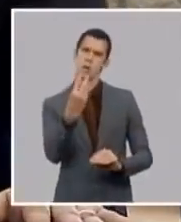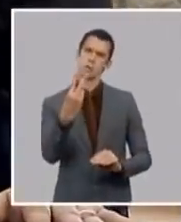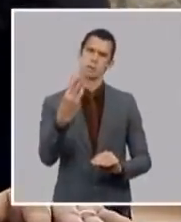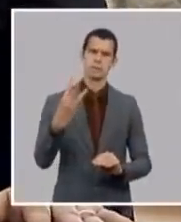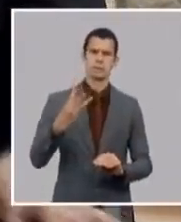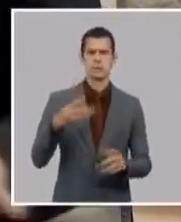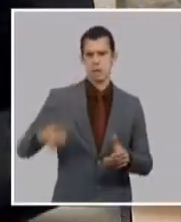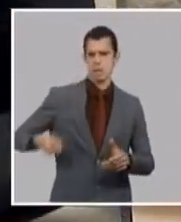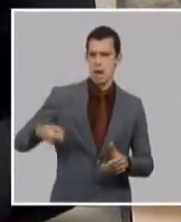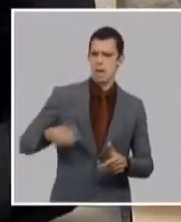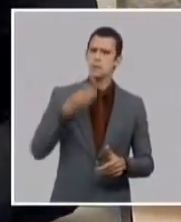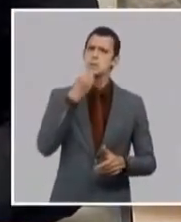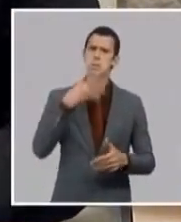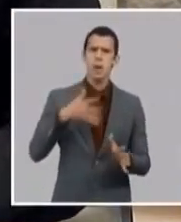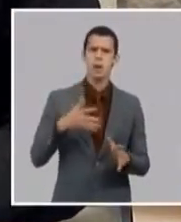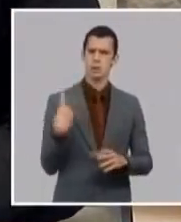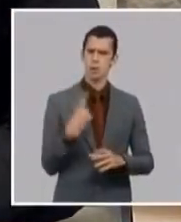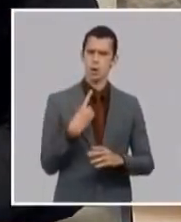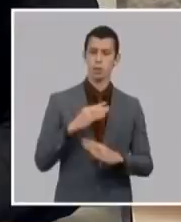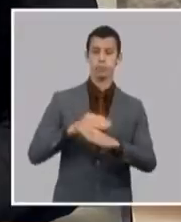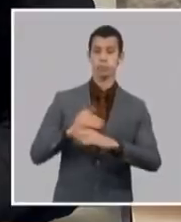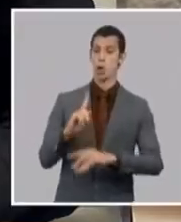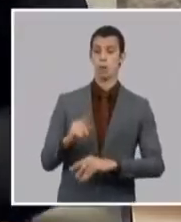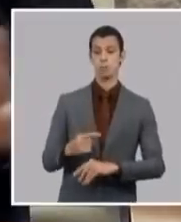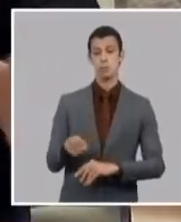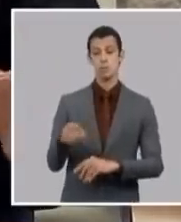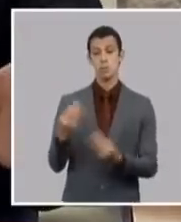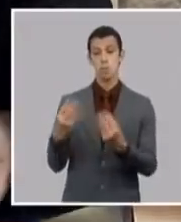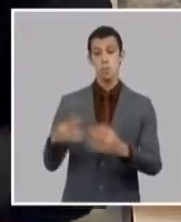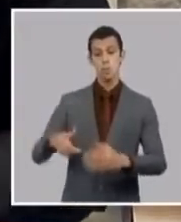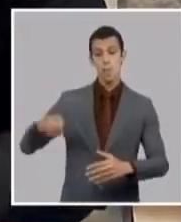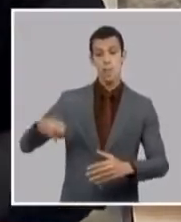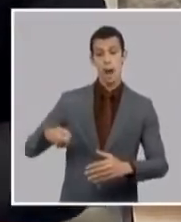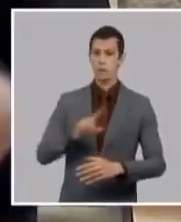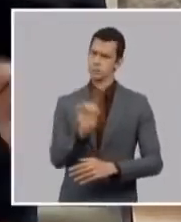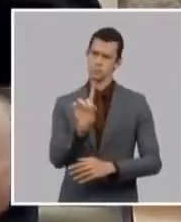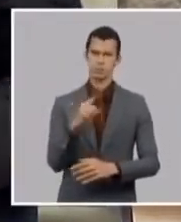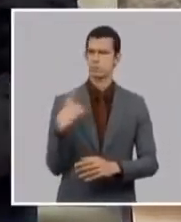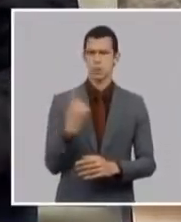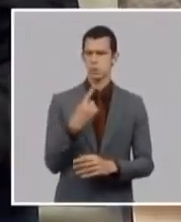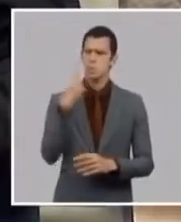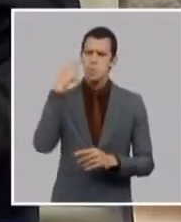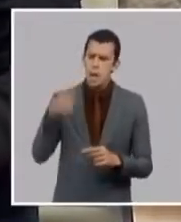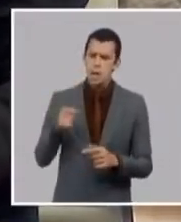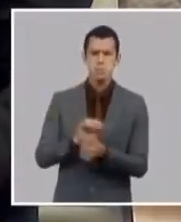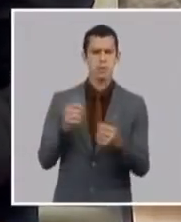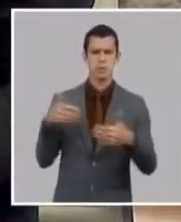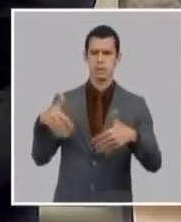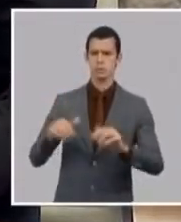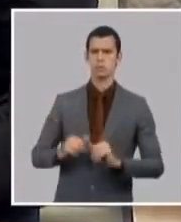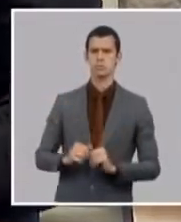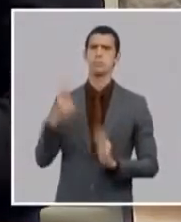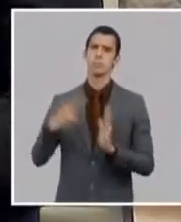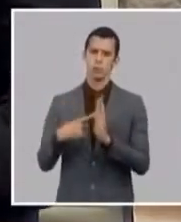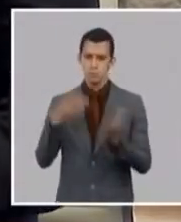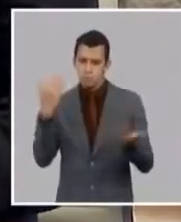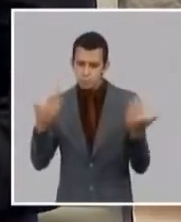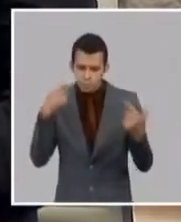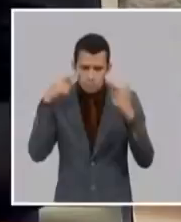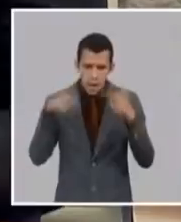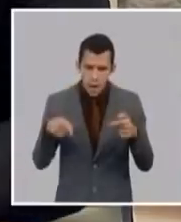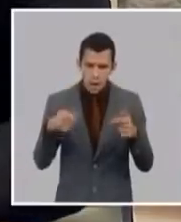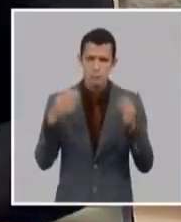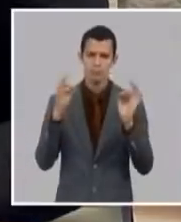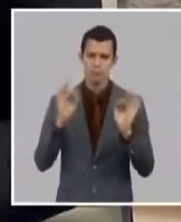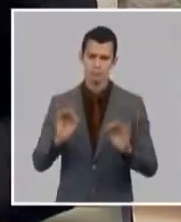no ponemos un límite en ese sentido y queremos explicar esto y por supuesto con las medidas fitosanitarias para el caso de